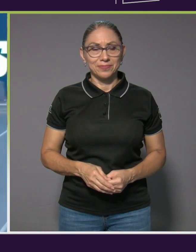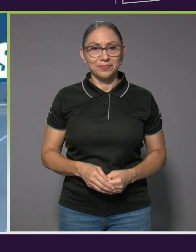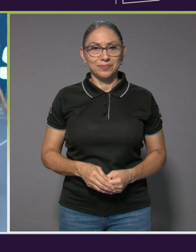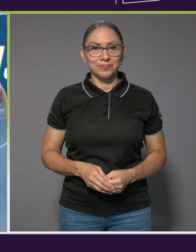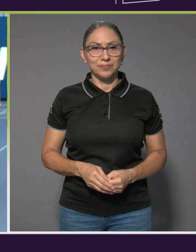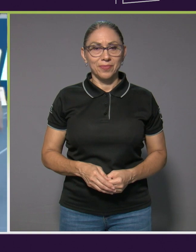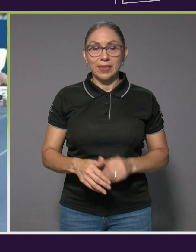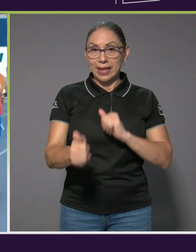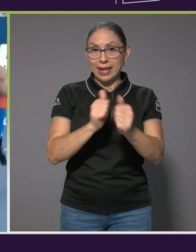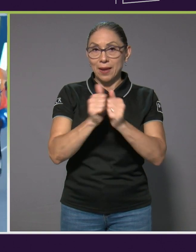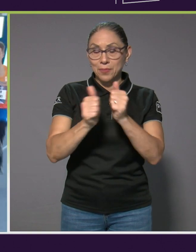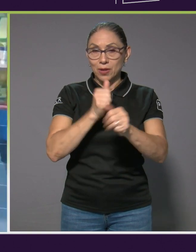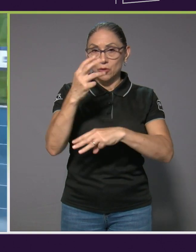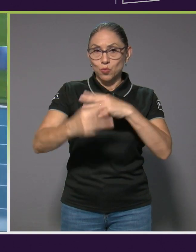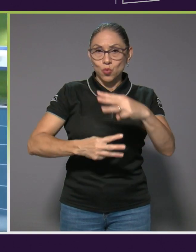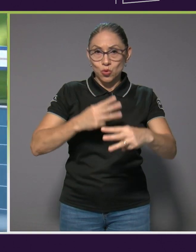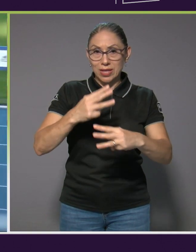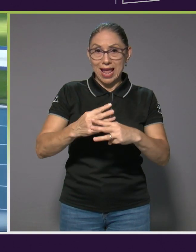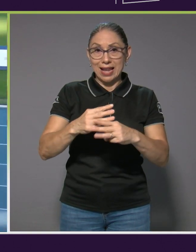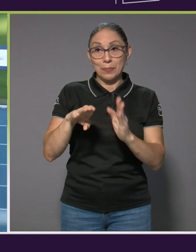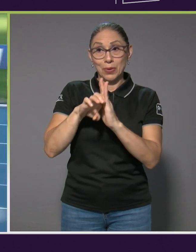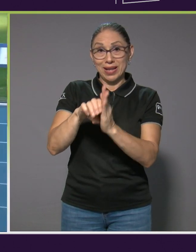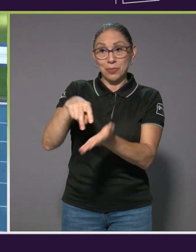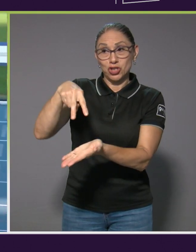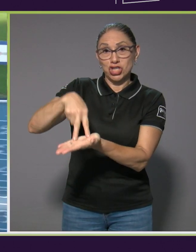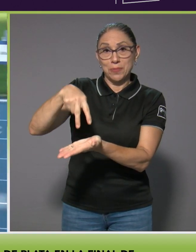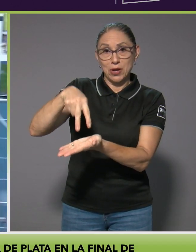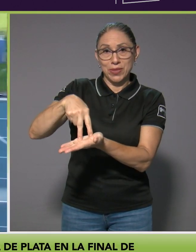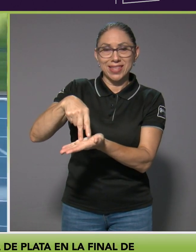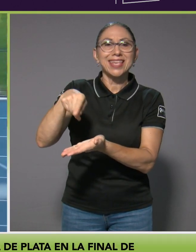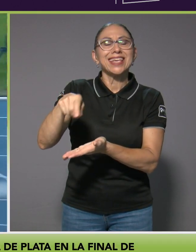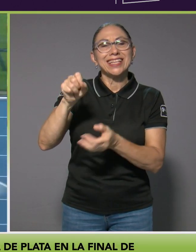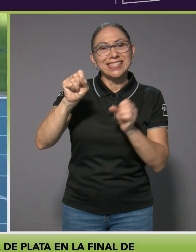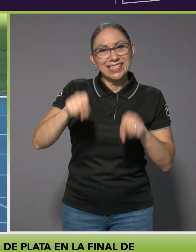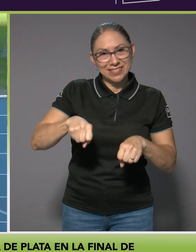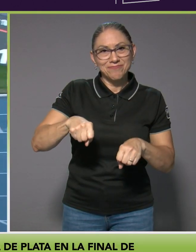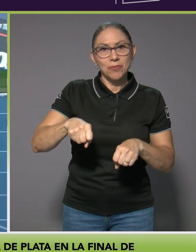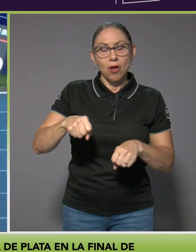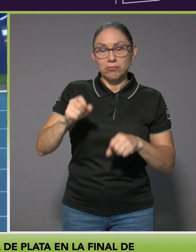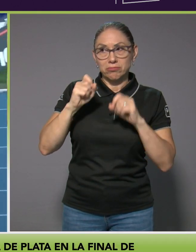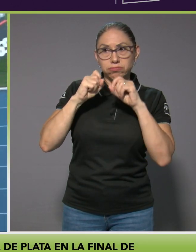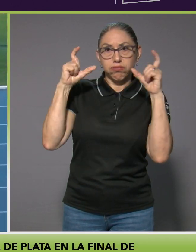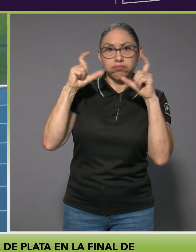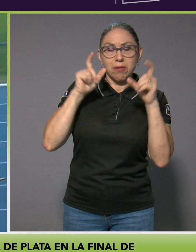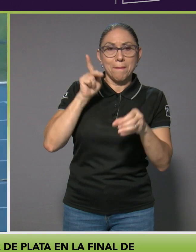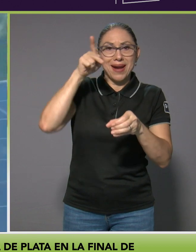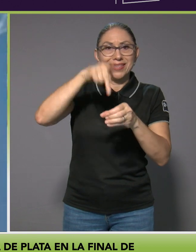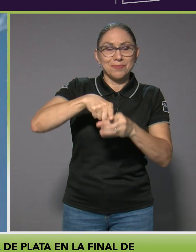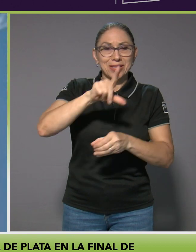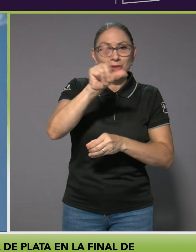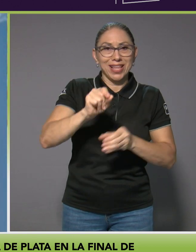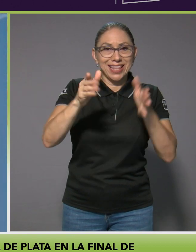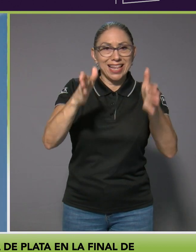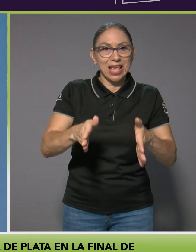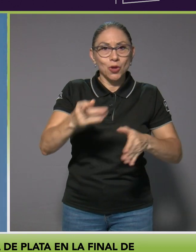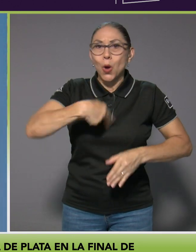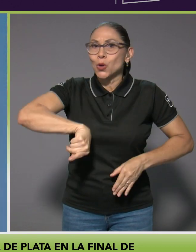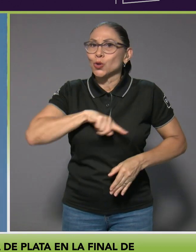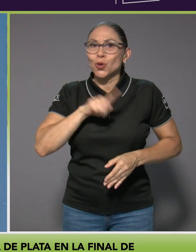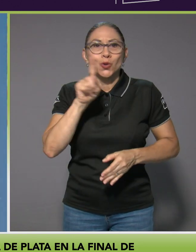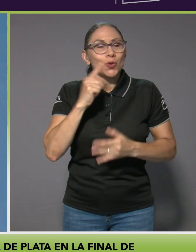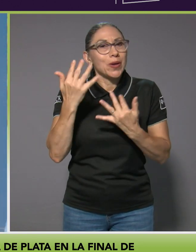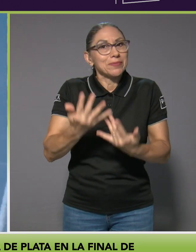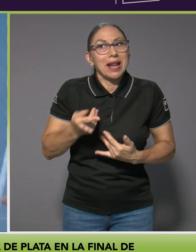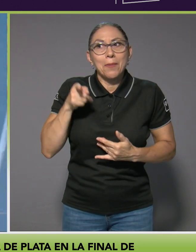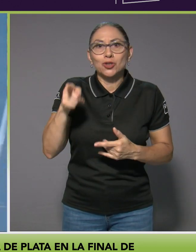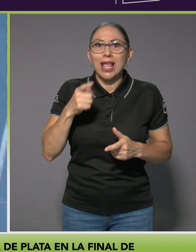En el campeonato mundial, por lo menos de parte de Sherman, sí nos tomó por sorpresa la participación del italiano, que no estábamos esperando que él corriera tan bien como lo hizo